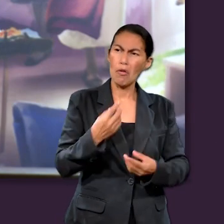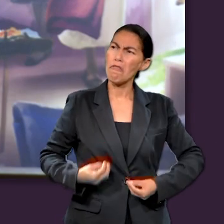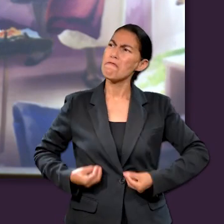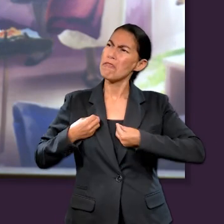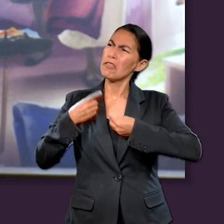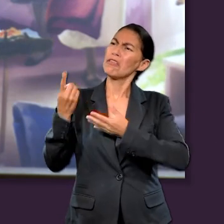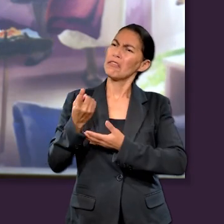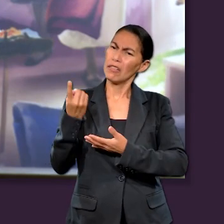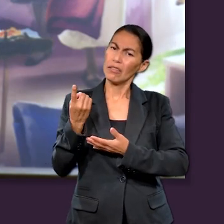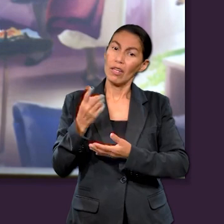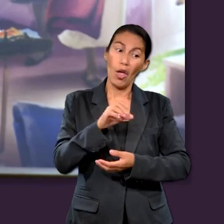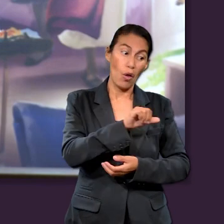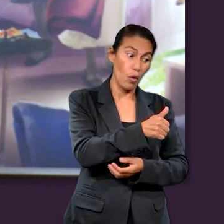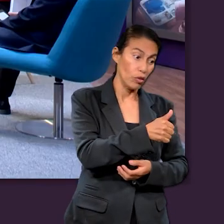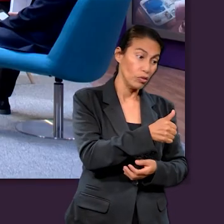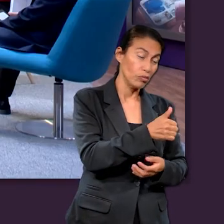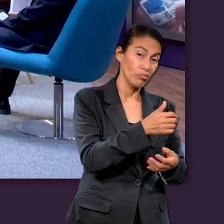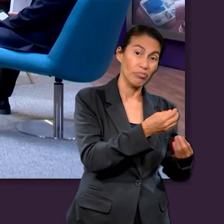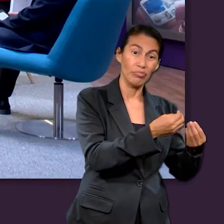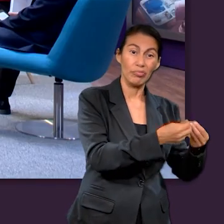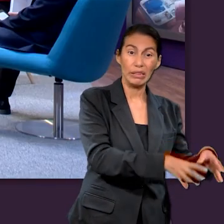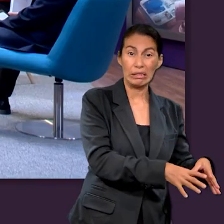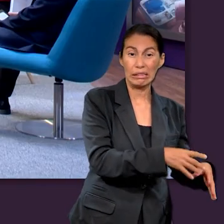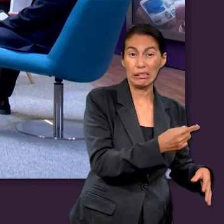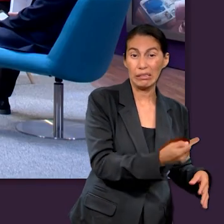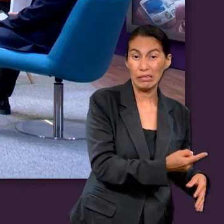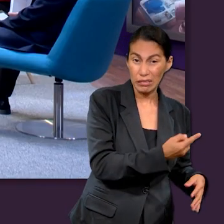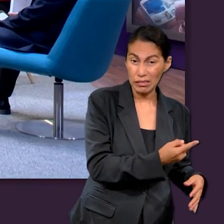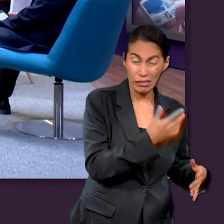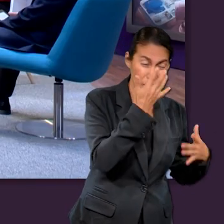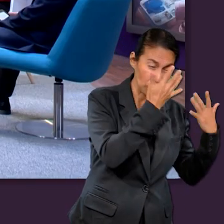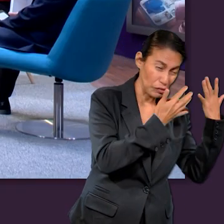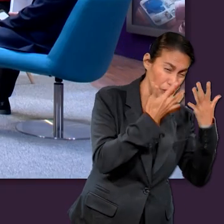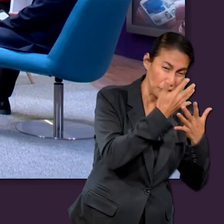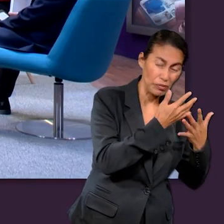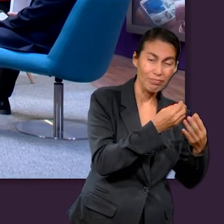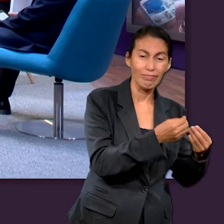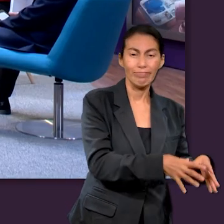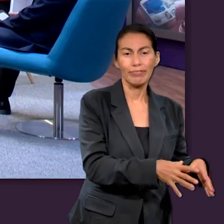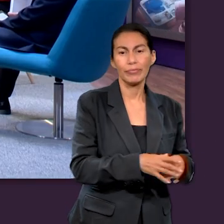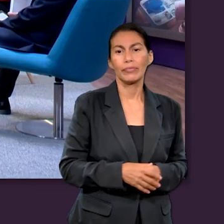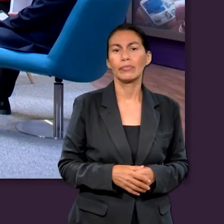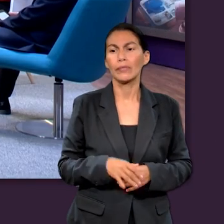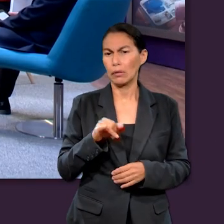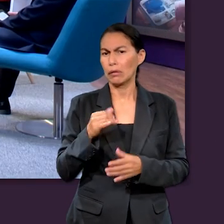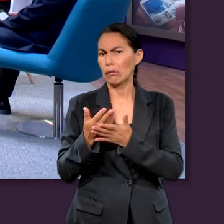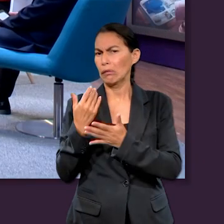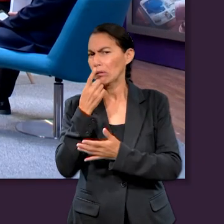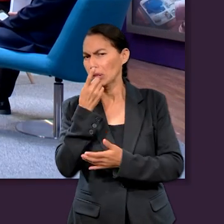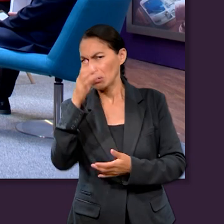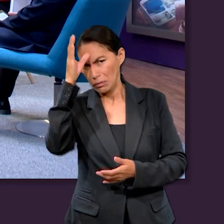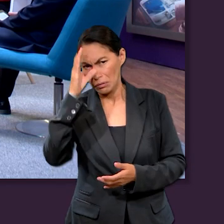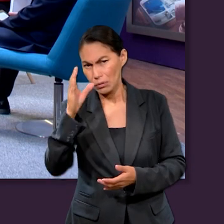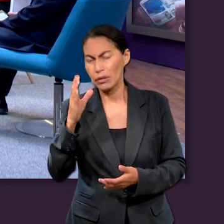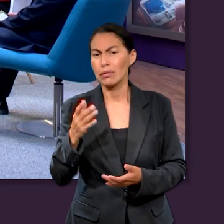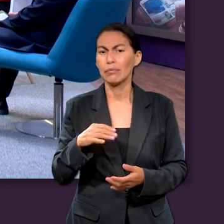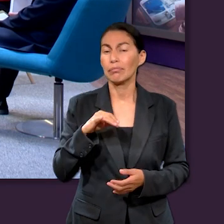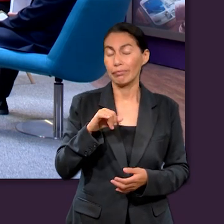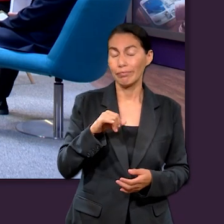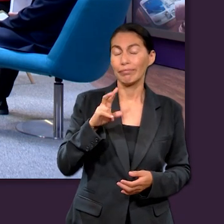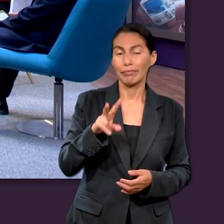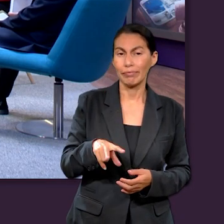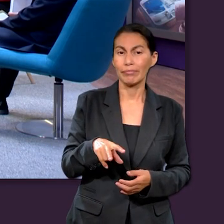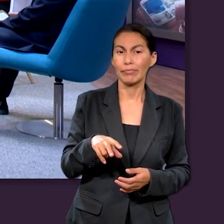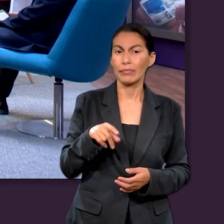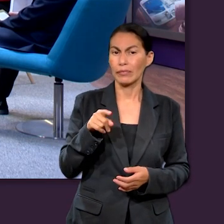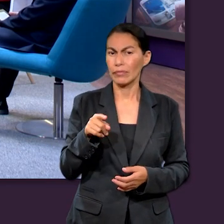perpetua. Eso es muy interesante porque se menciona algo que ya habías mencionado antes, Ciprián. En el Antiguo Testamento